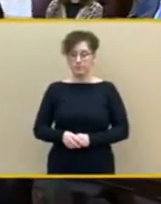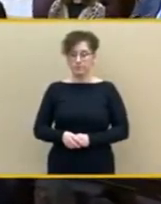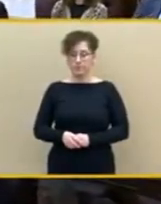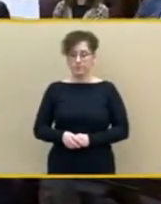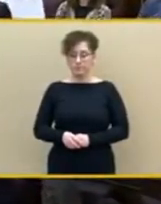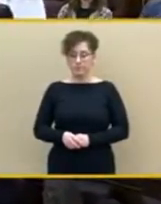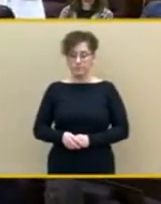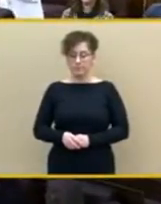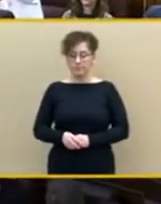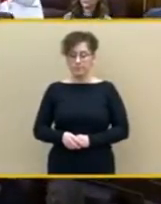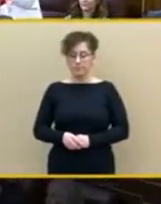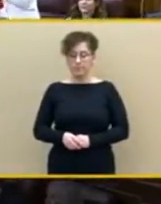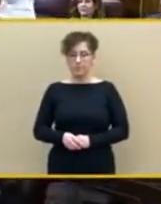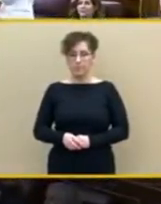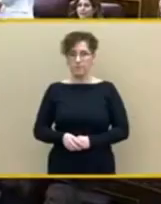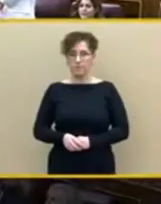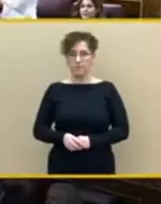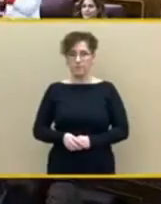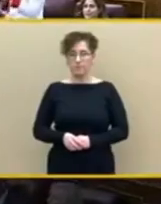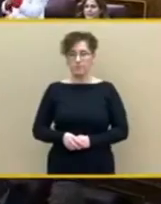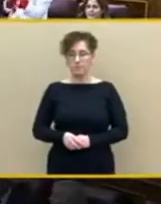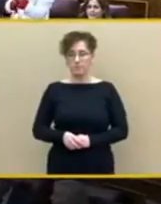para defender por la gestión del gobierno